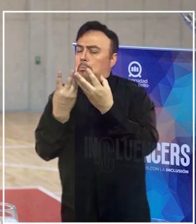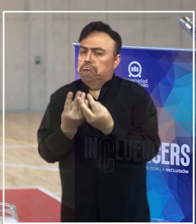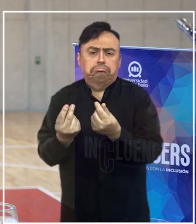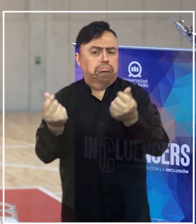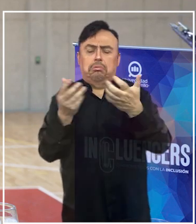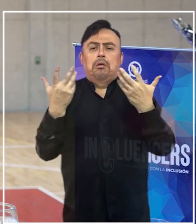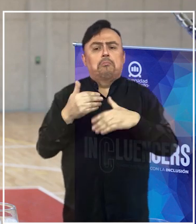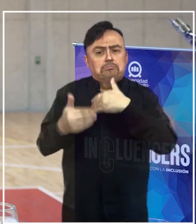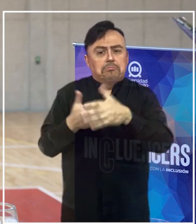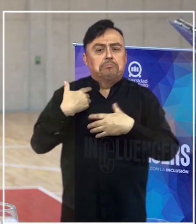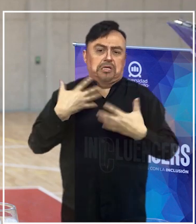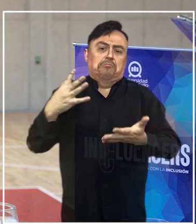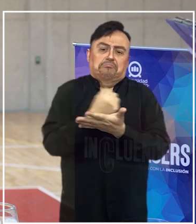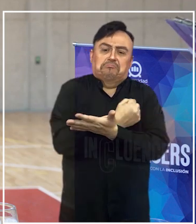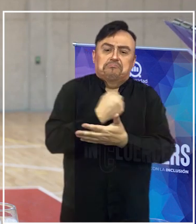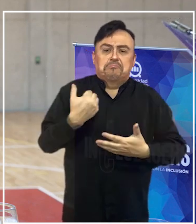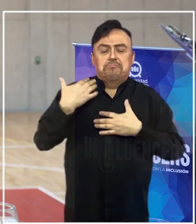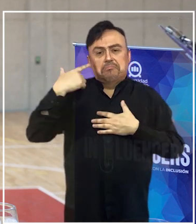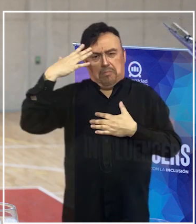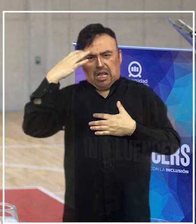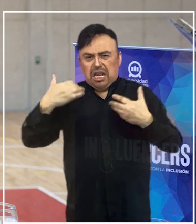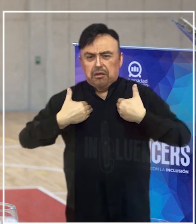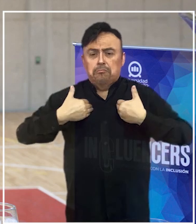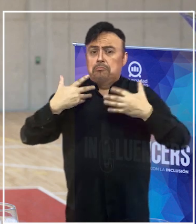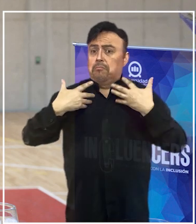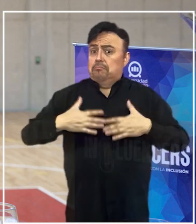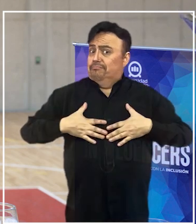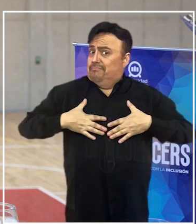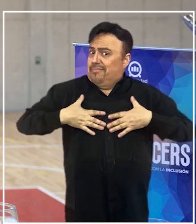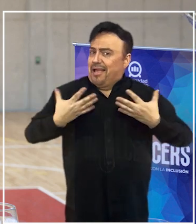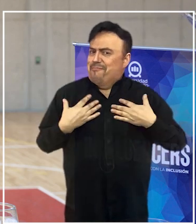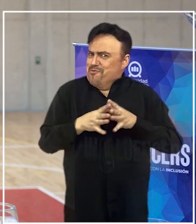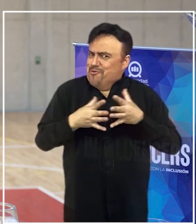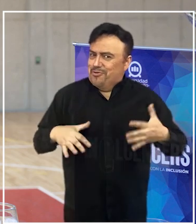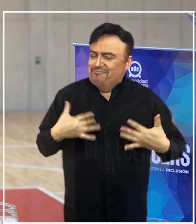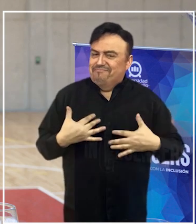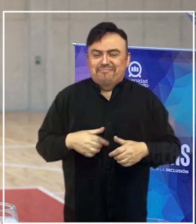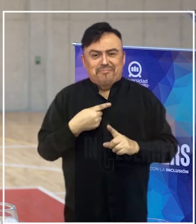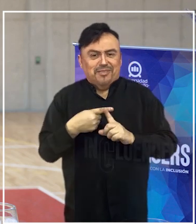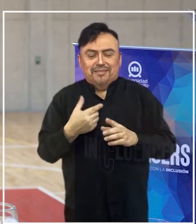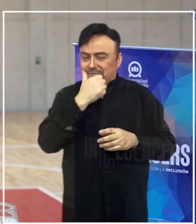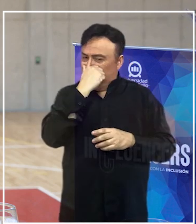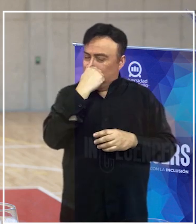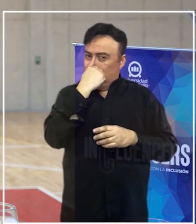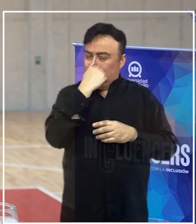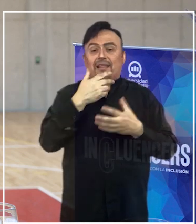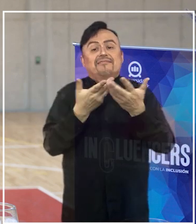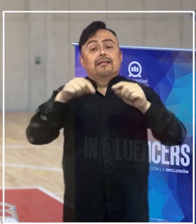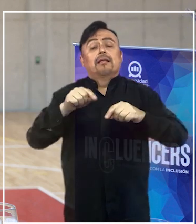está bien lograda y es algo que nos reconforta enormemente. Piense usted que ya el